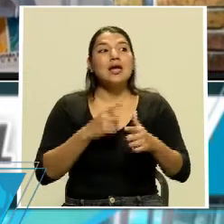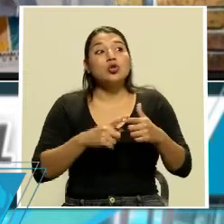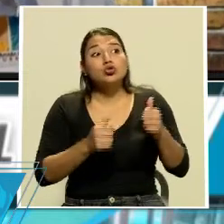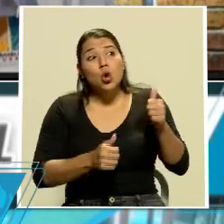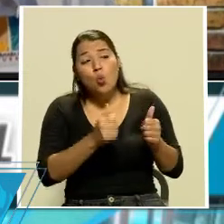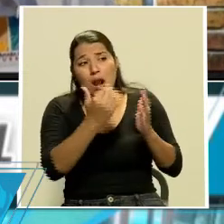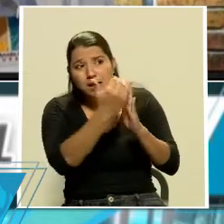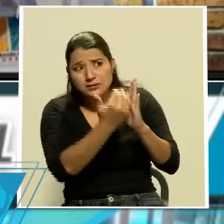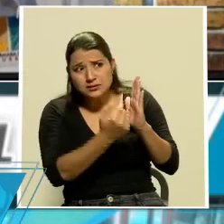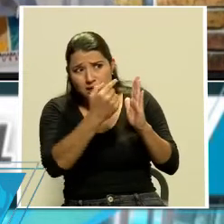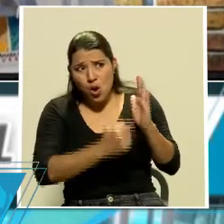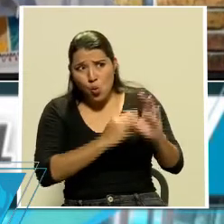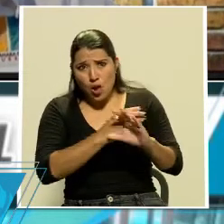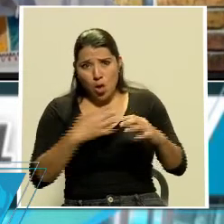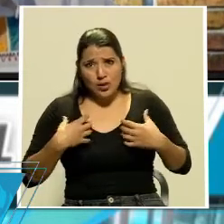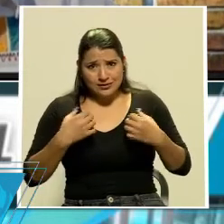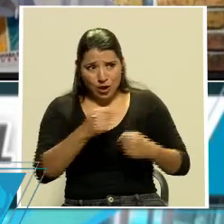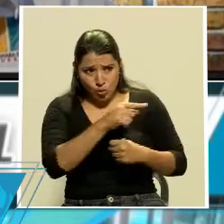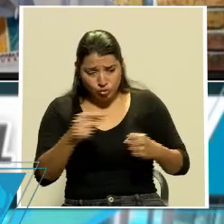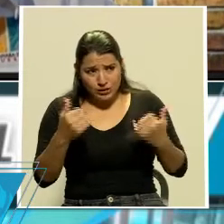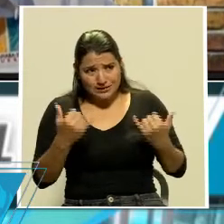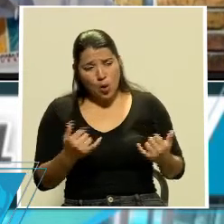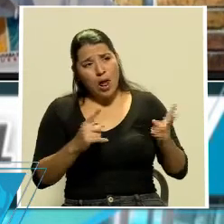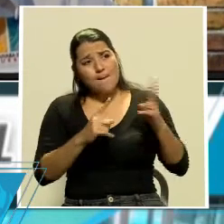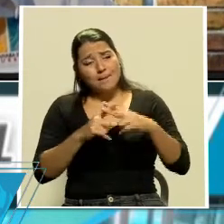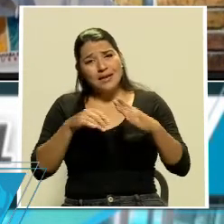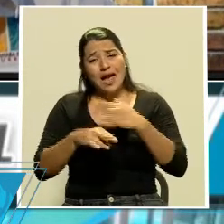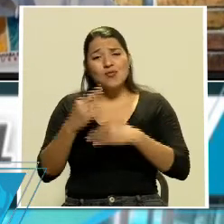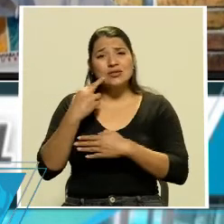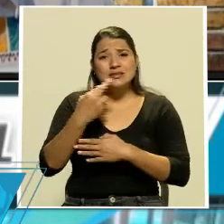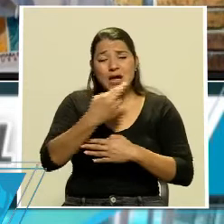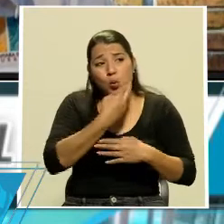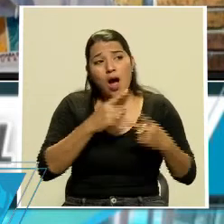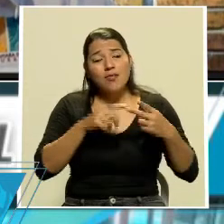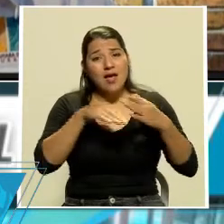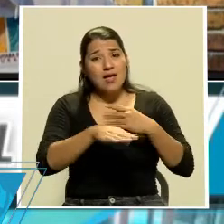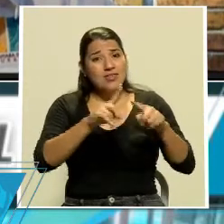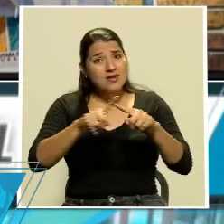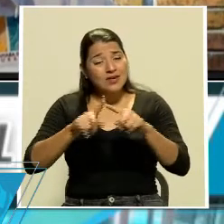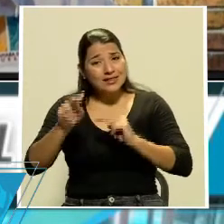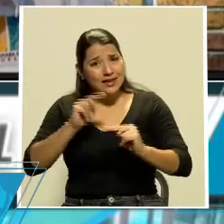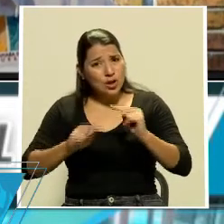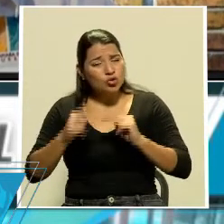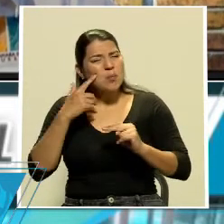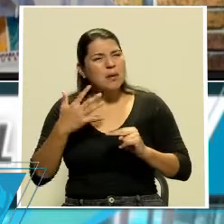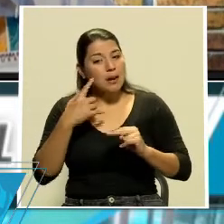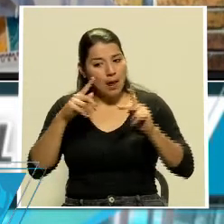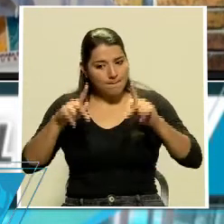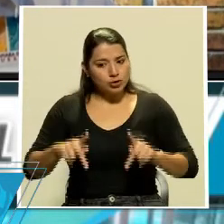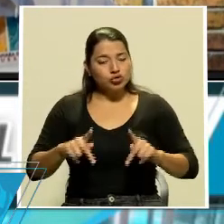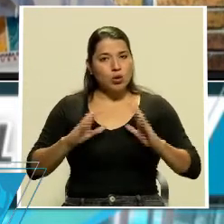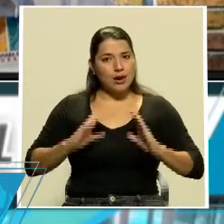protocolos que ustedes como Cámara han compartido con los restaurantes, con los diferentes locales, para darle esa seguridad a la persona